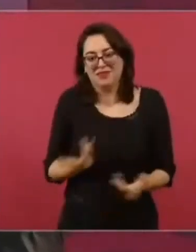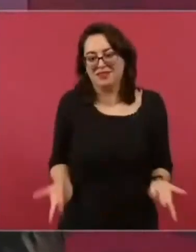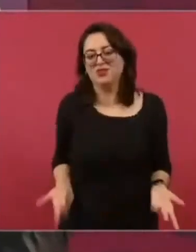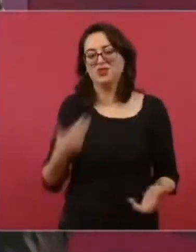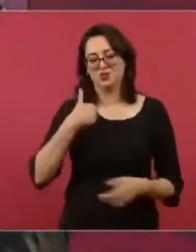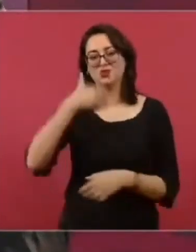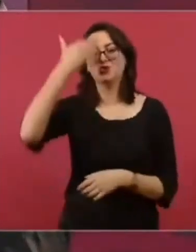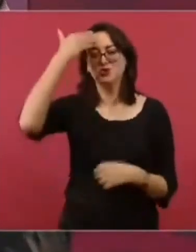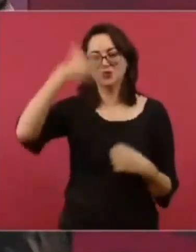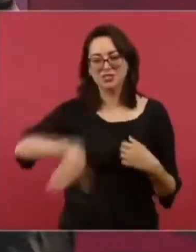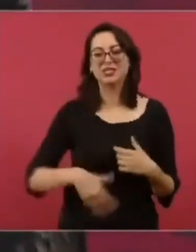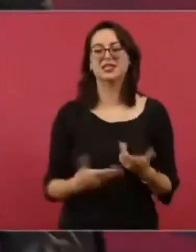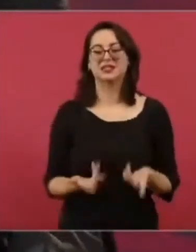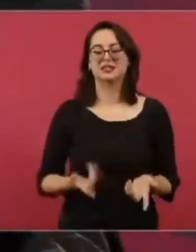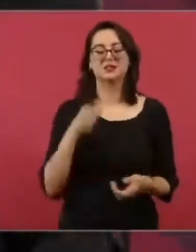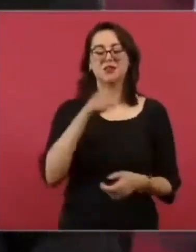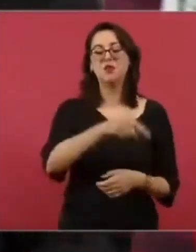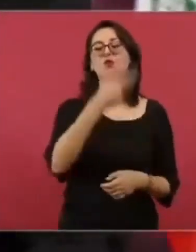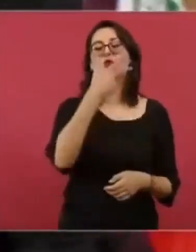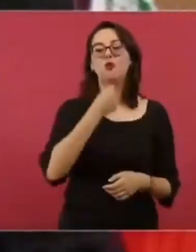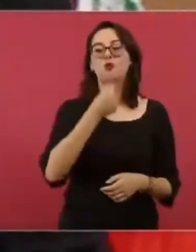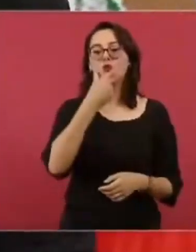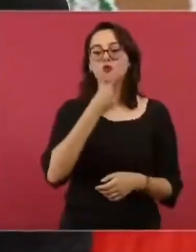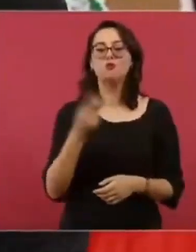llegó a ser senador y debe estar por ahí encumbrado.